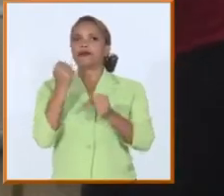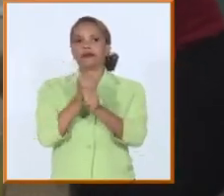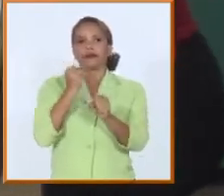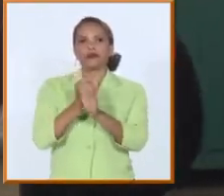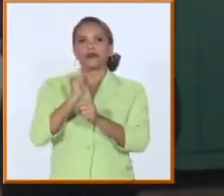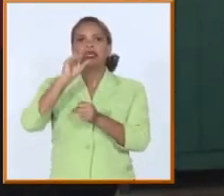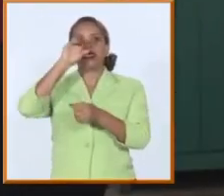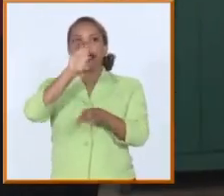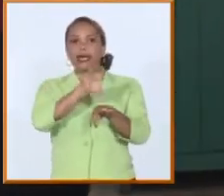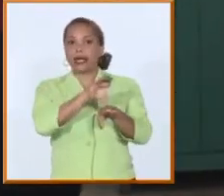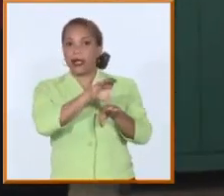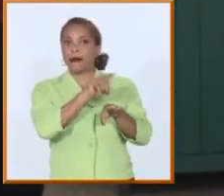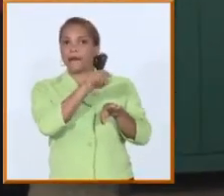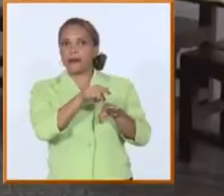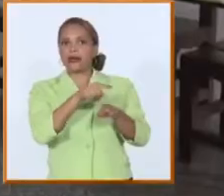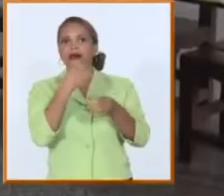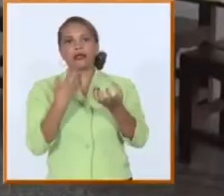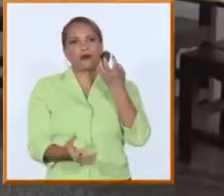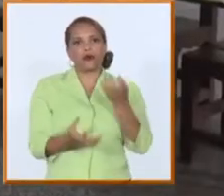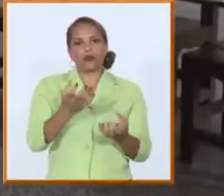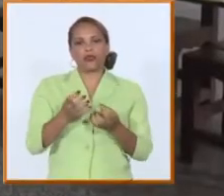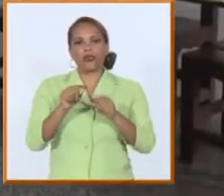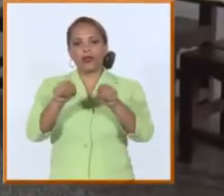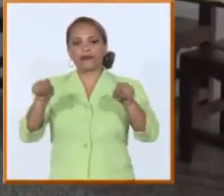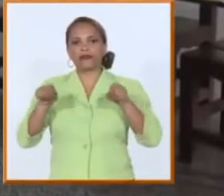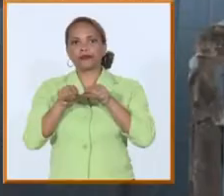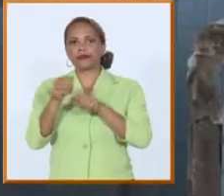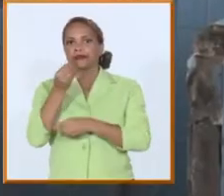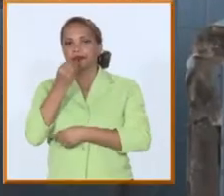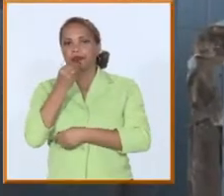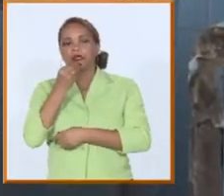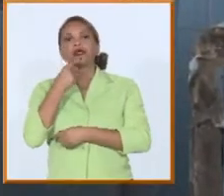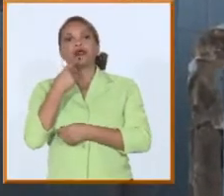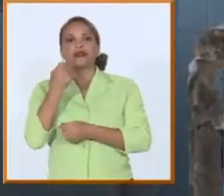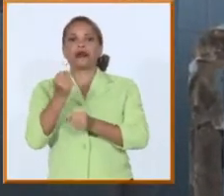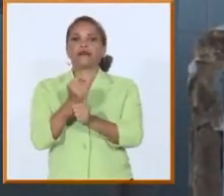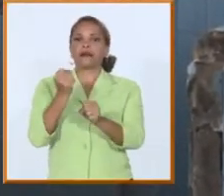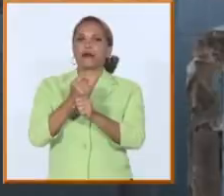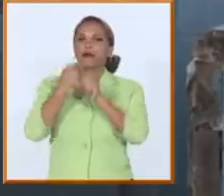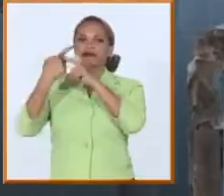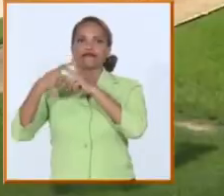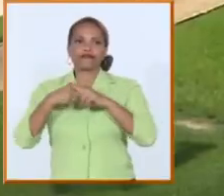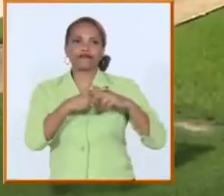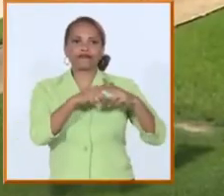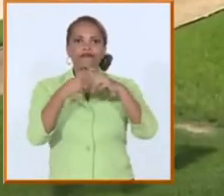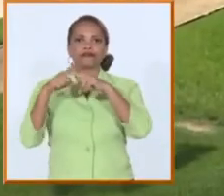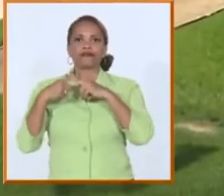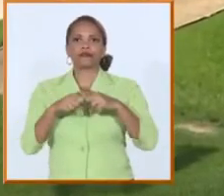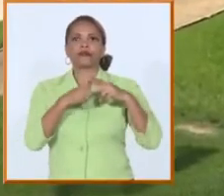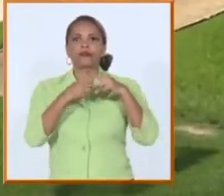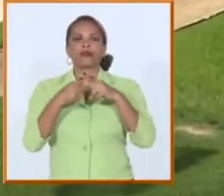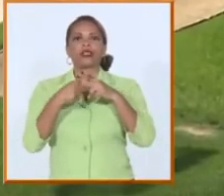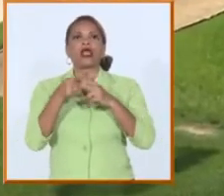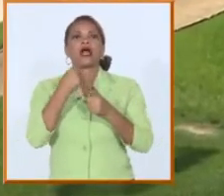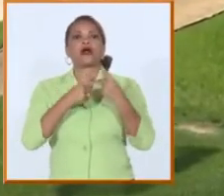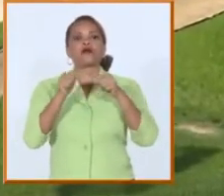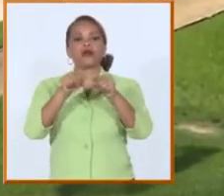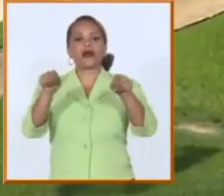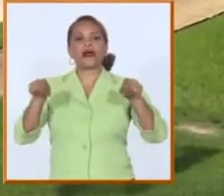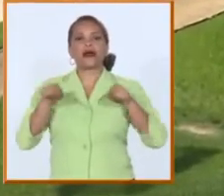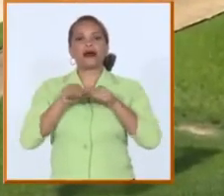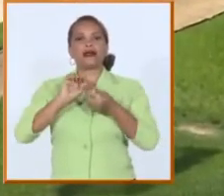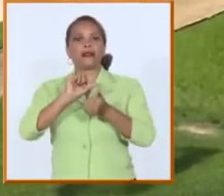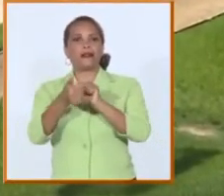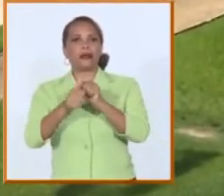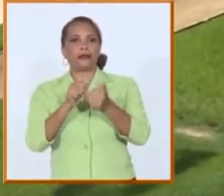estudiantil de la cocina comedor de esta sede y se ha avanzado en lo que es la rehabilitación de algunas áreas deportivas